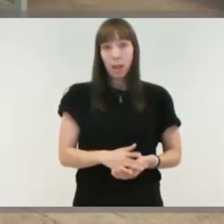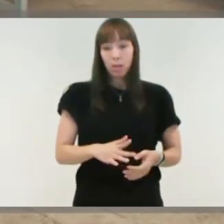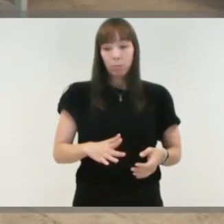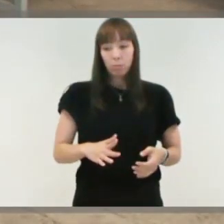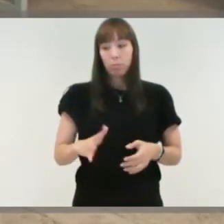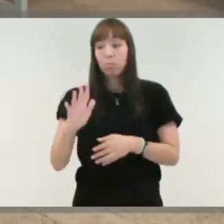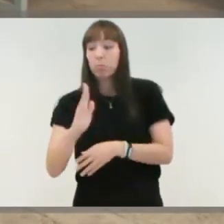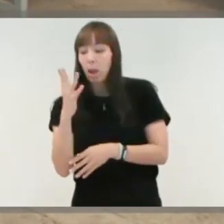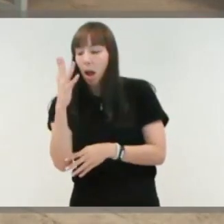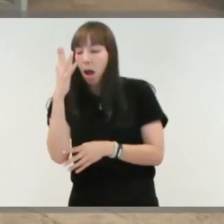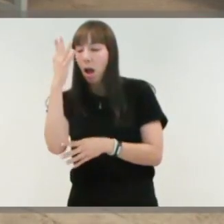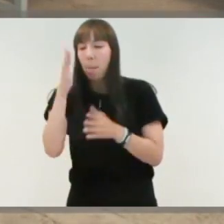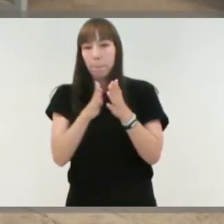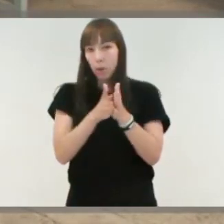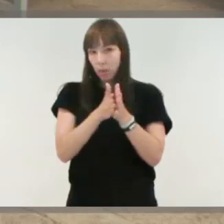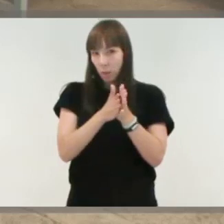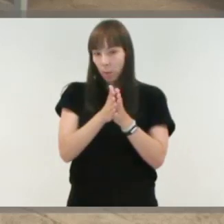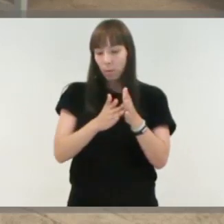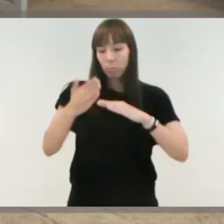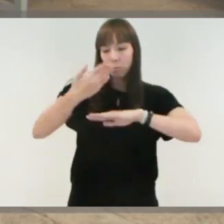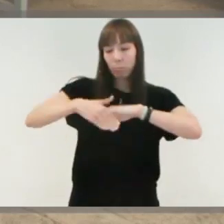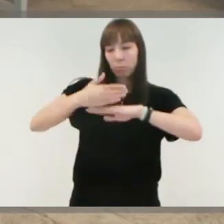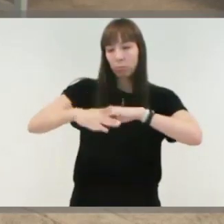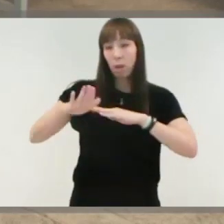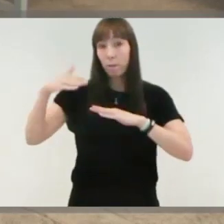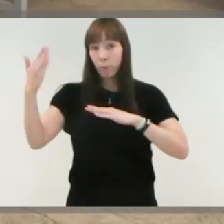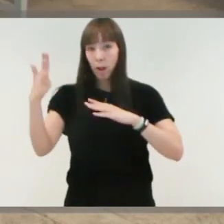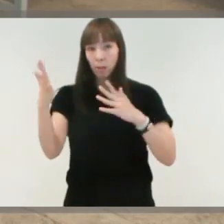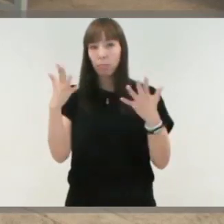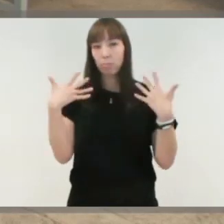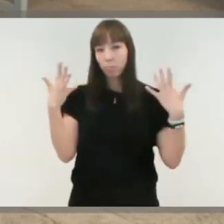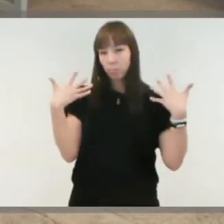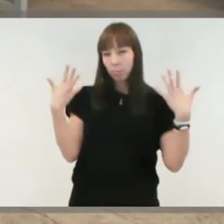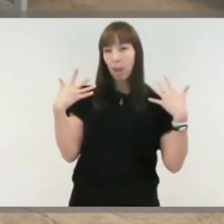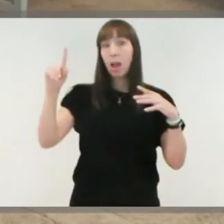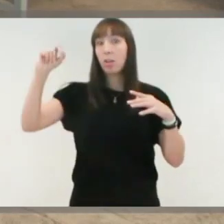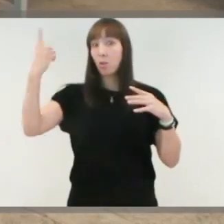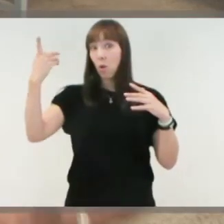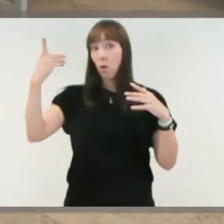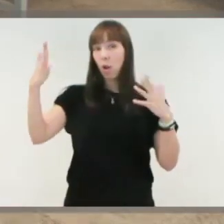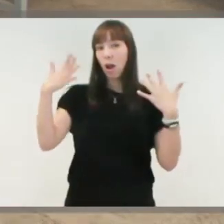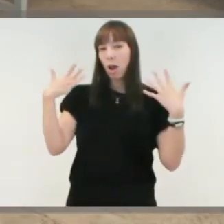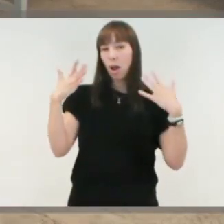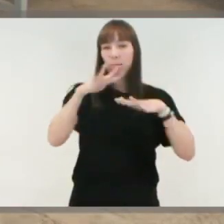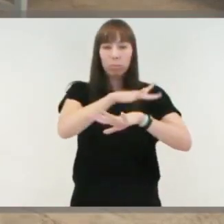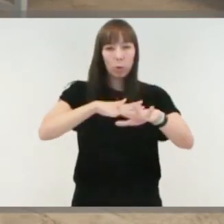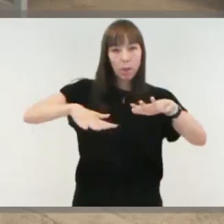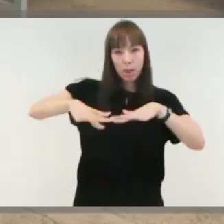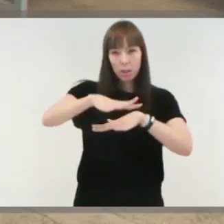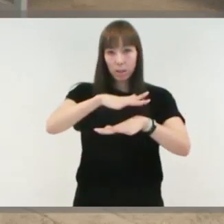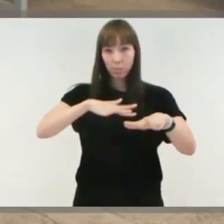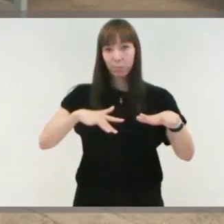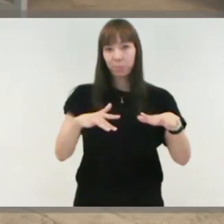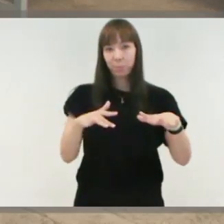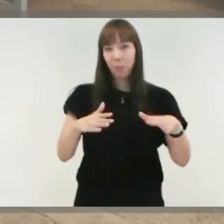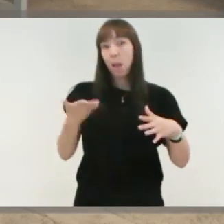crecimiento, el estar fuera también, el estar en la calle, el tomar el sol, el moverse. Yo